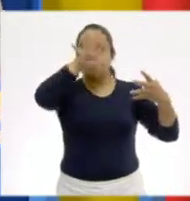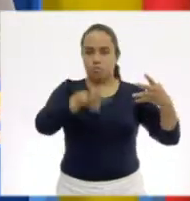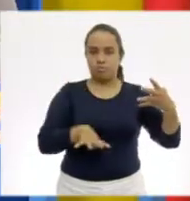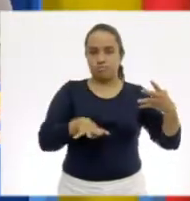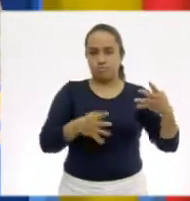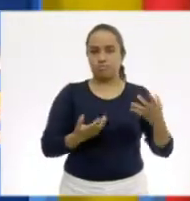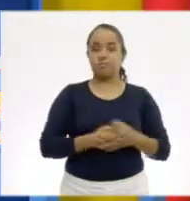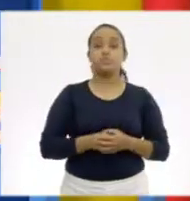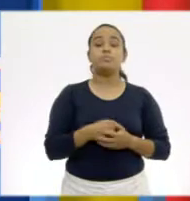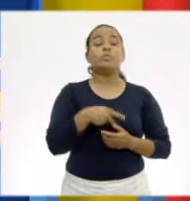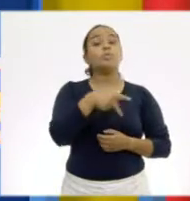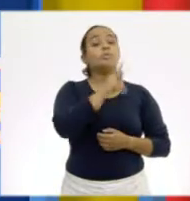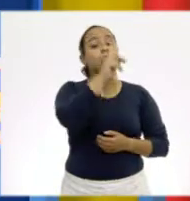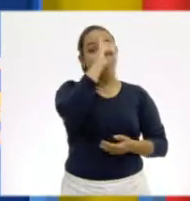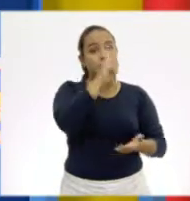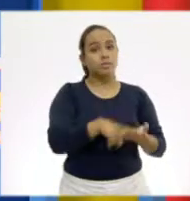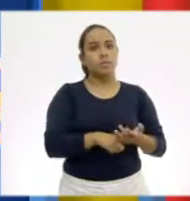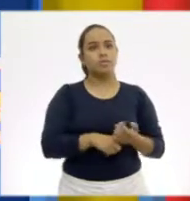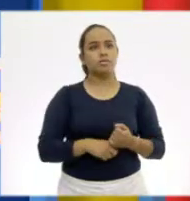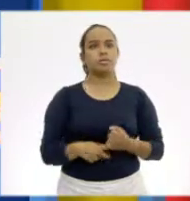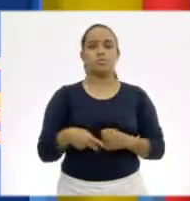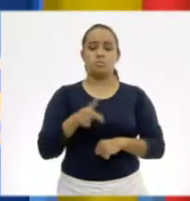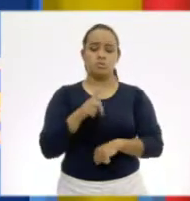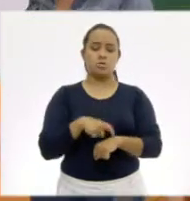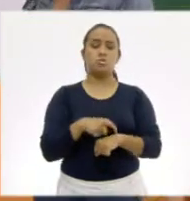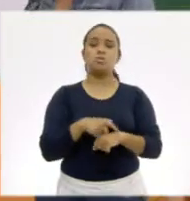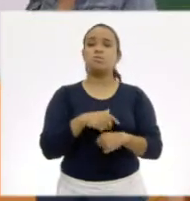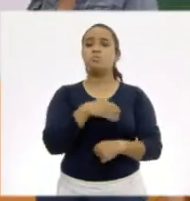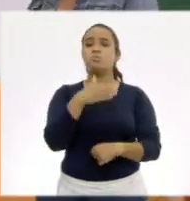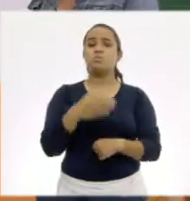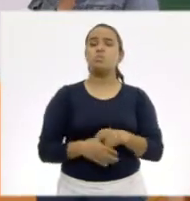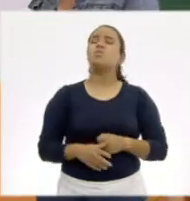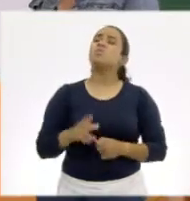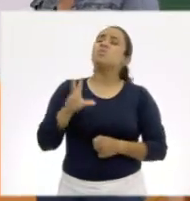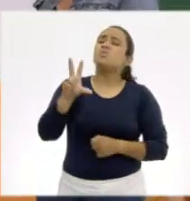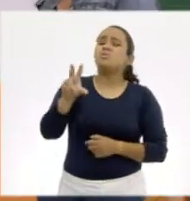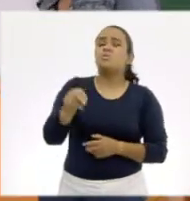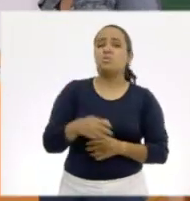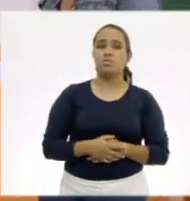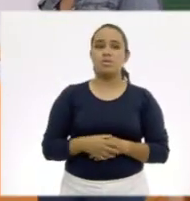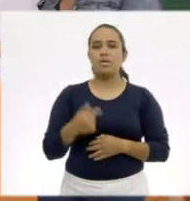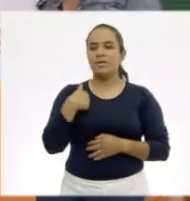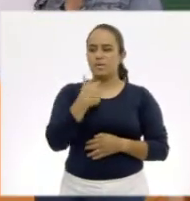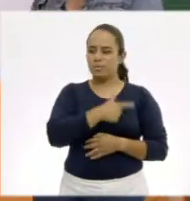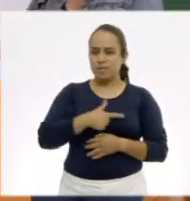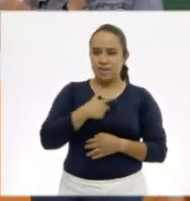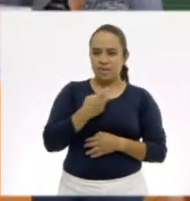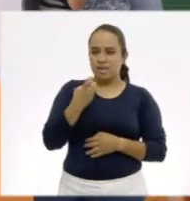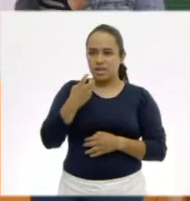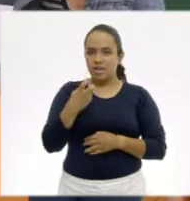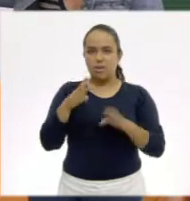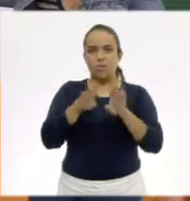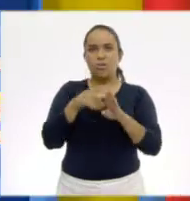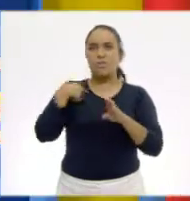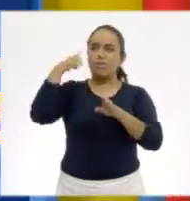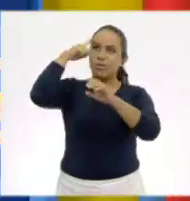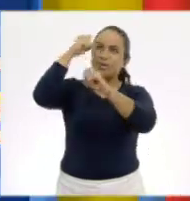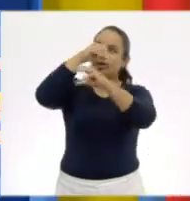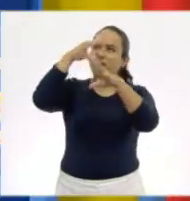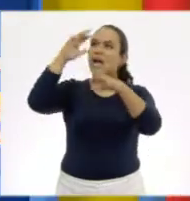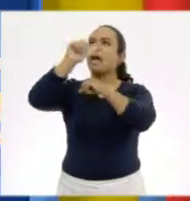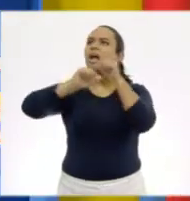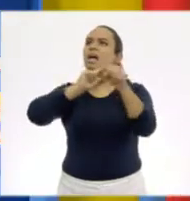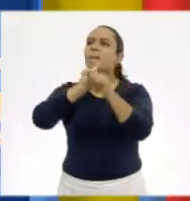es. ¿Pero qué crees, Pilar? ¿Qué? Si nos acabó nuestro tiempo. ¡Ay, no! Sí, Pilar. Ya me estaba gustando esto de imaginarme los animales,